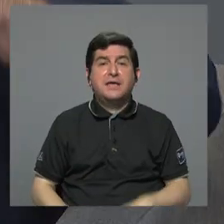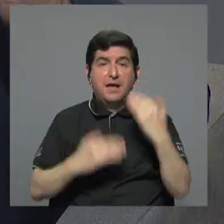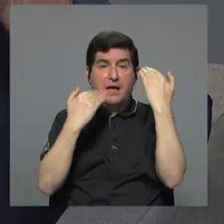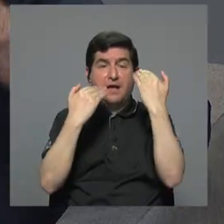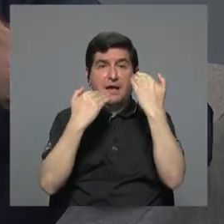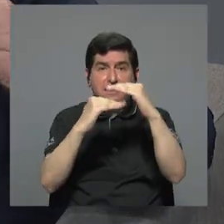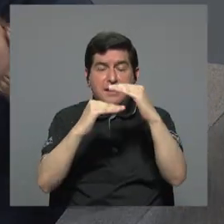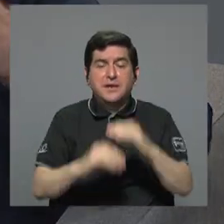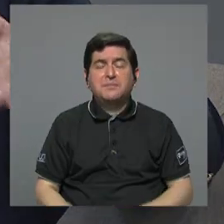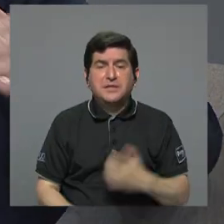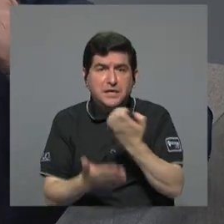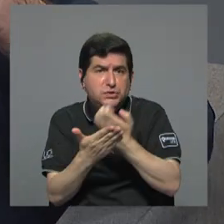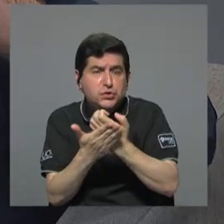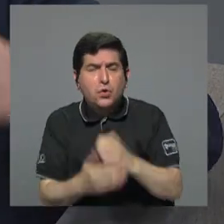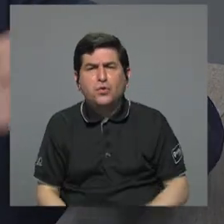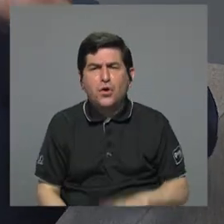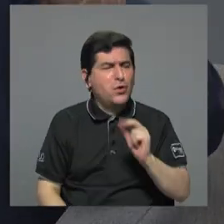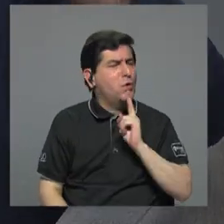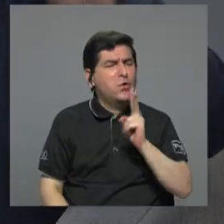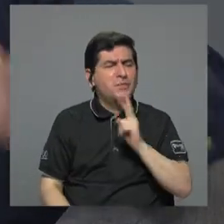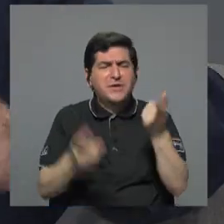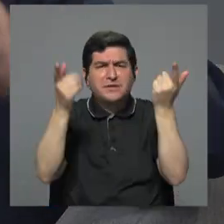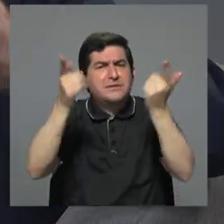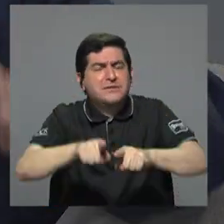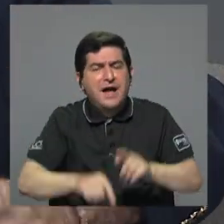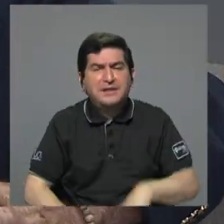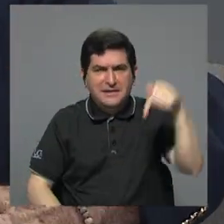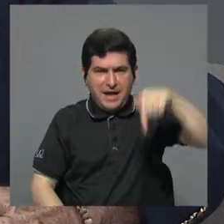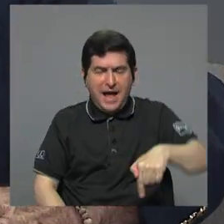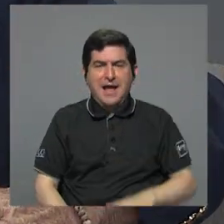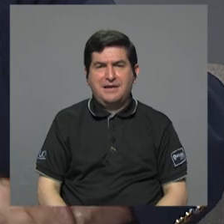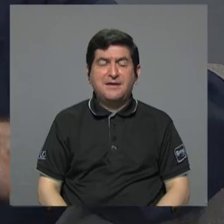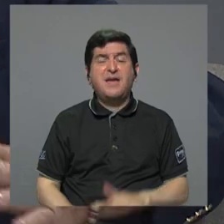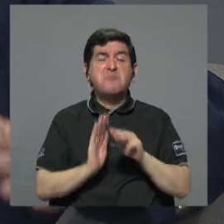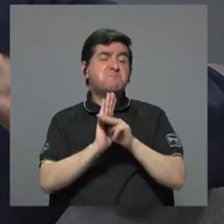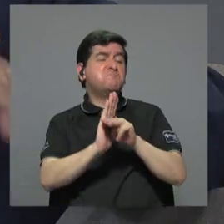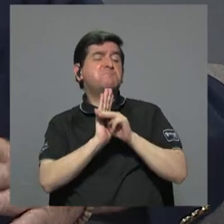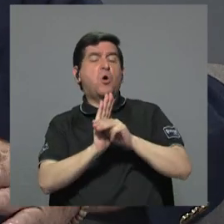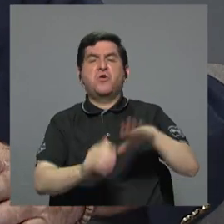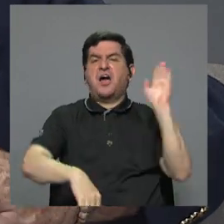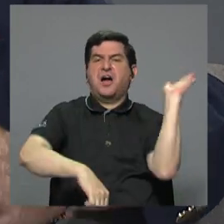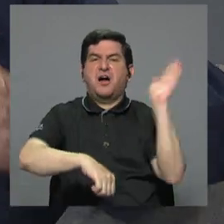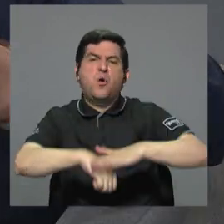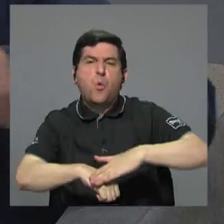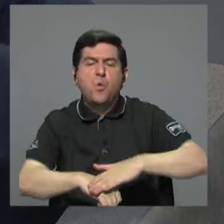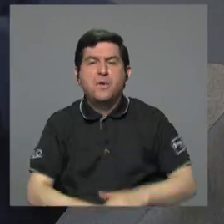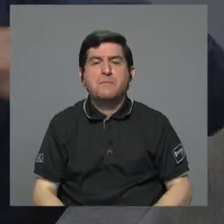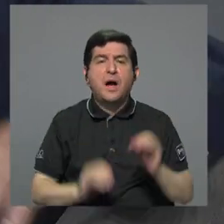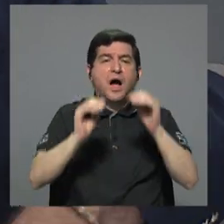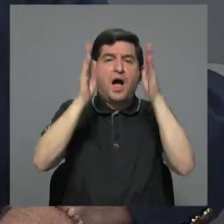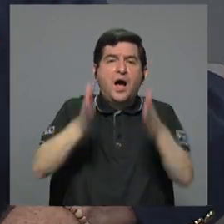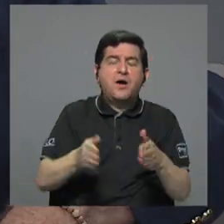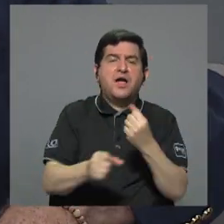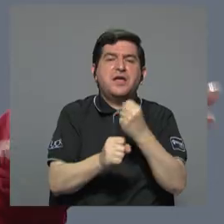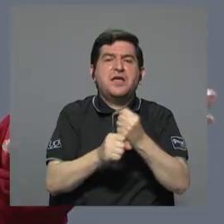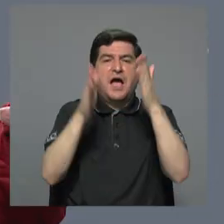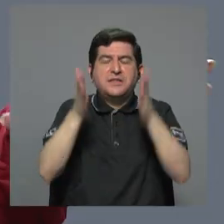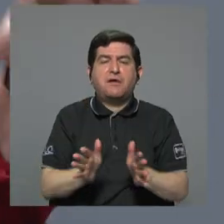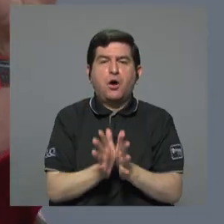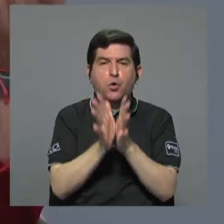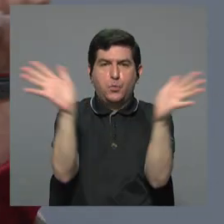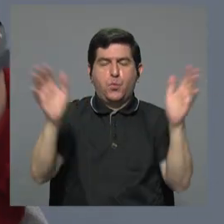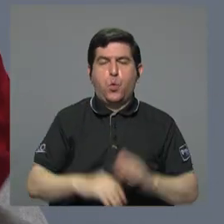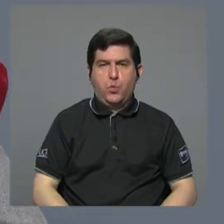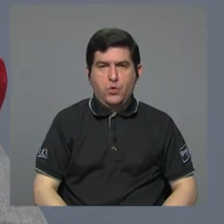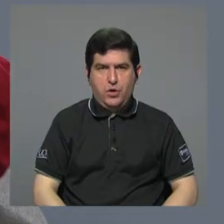Entonces, no es cierto. Lo que pasa es que aquí agarraron de moda de echarle la culpa a los maestros y a los empleados públicos. A los empleados